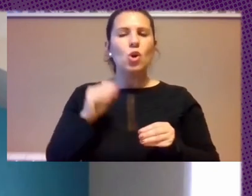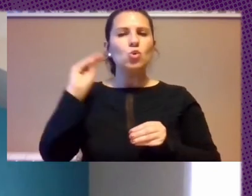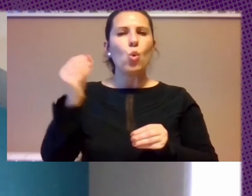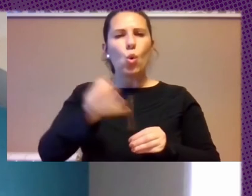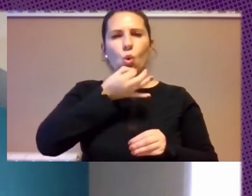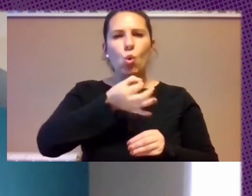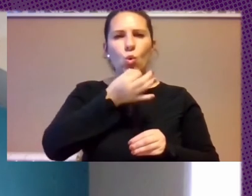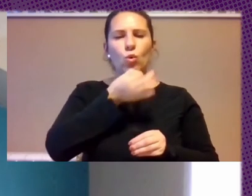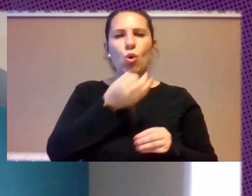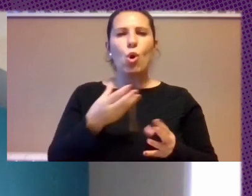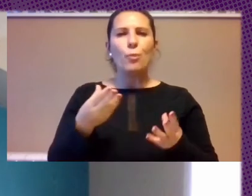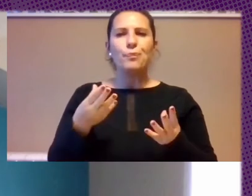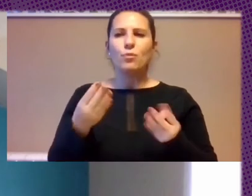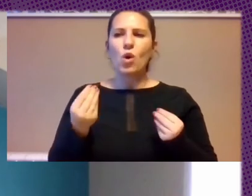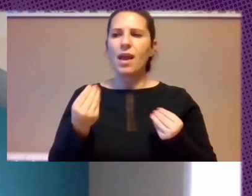Muy